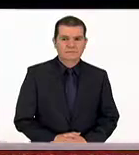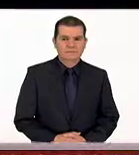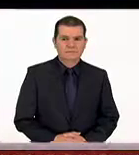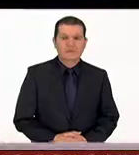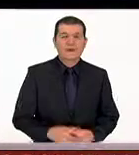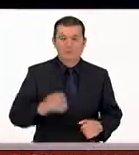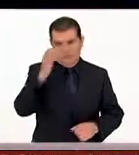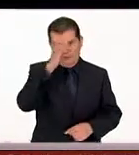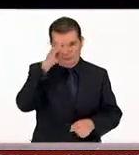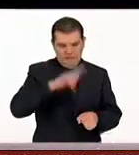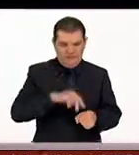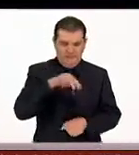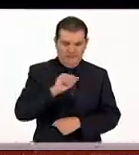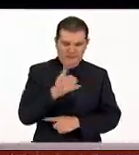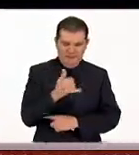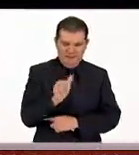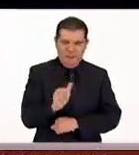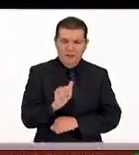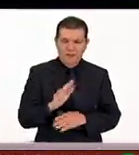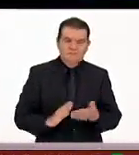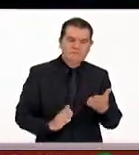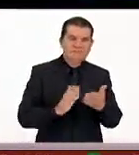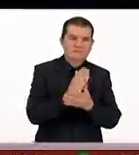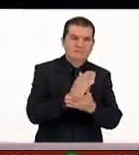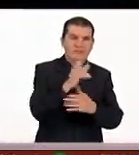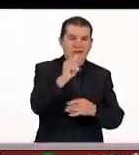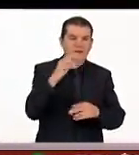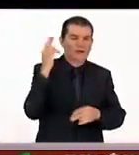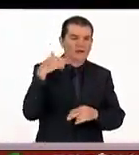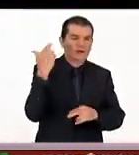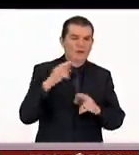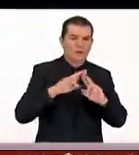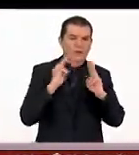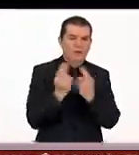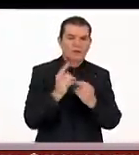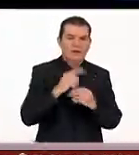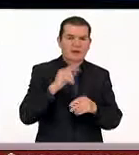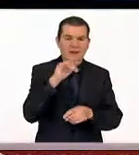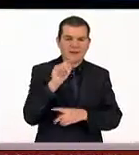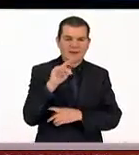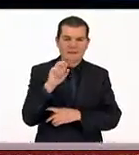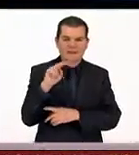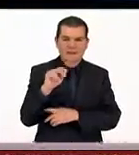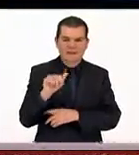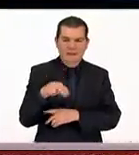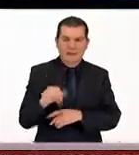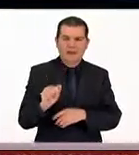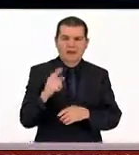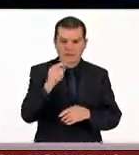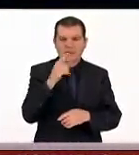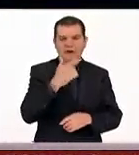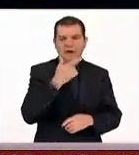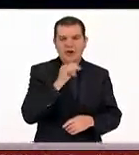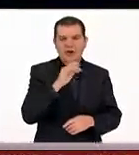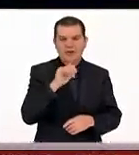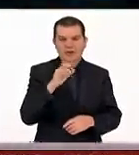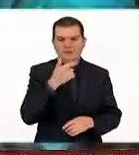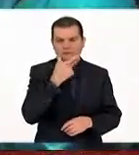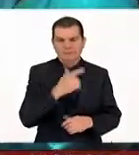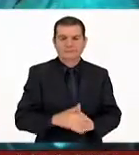La cultura maya brilla en el Reino Unido y de esto nos habla Ana Cristina Olvera, precisamente desde Londres.